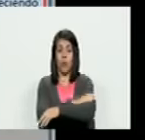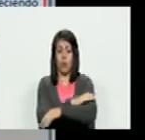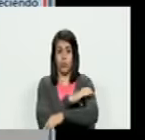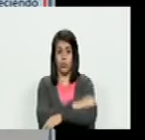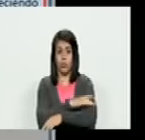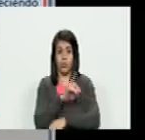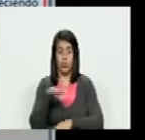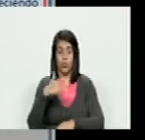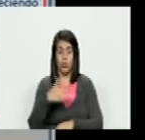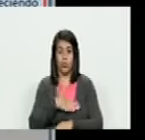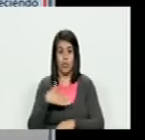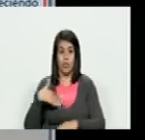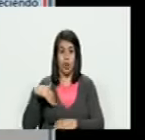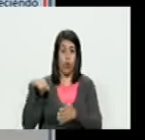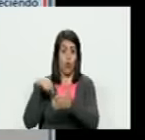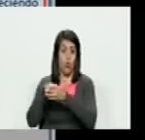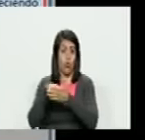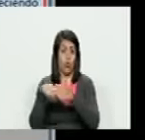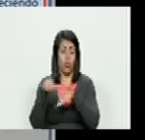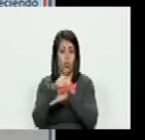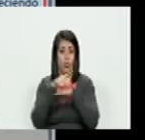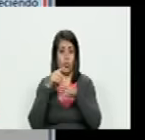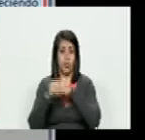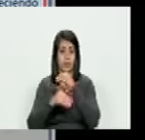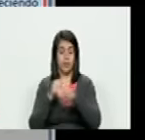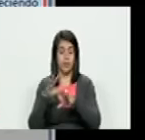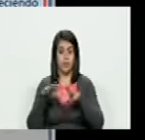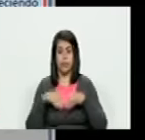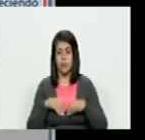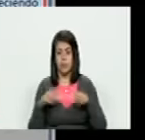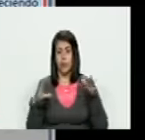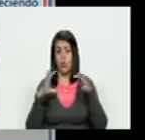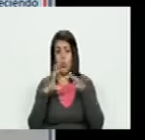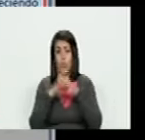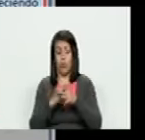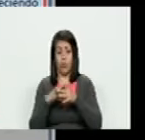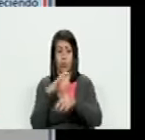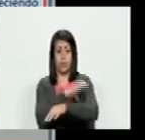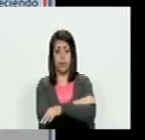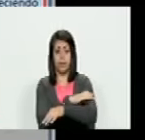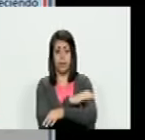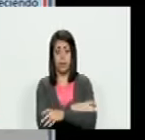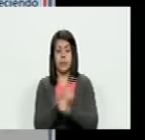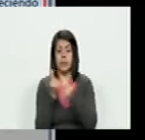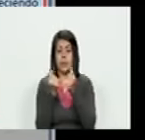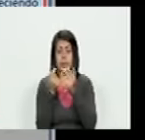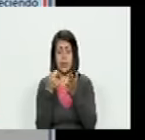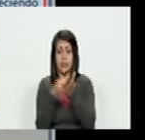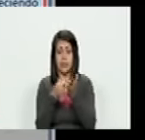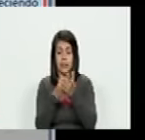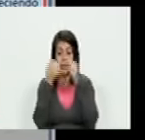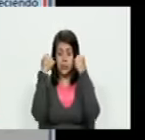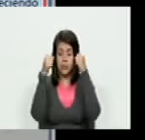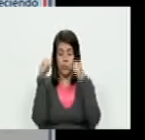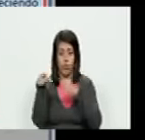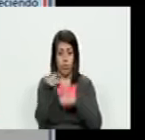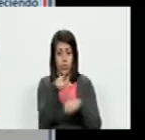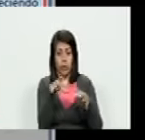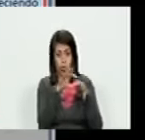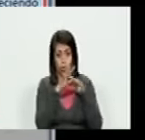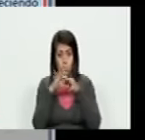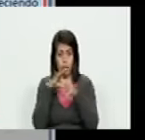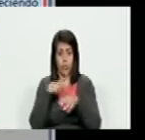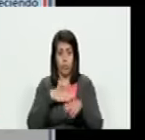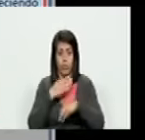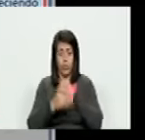cuando quieren tumbar un gobierno o afectarlo unen a la oposición le dan dinero le dan entrenamiento y dicen ustedes unidos que pueden